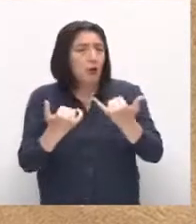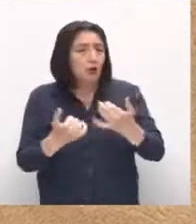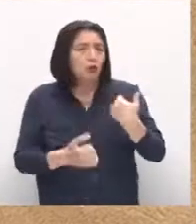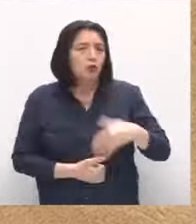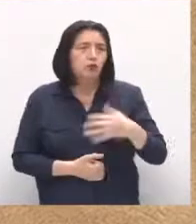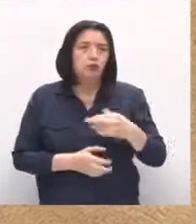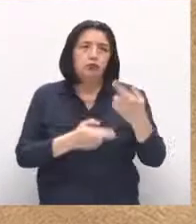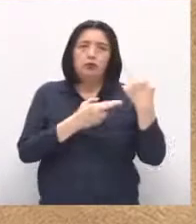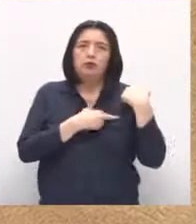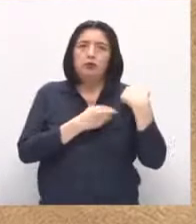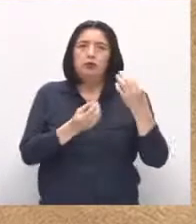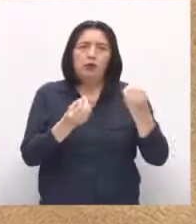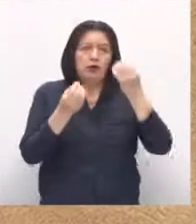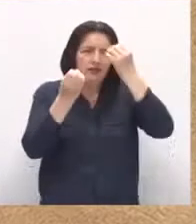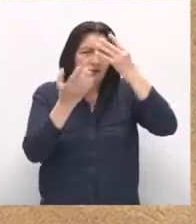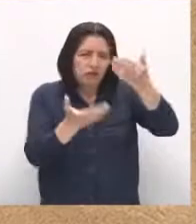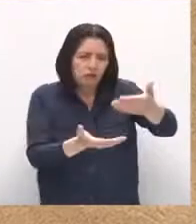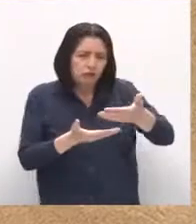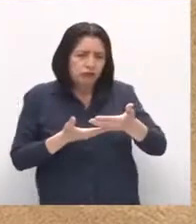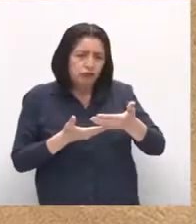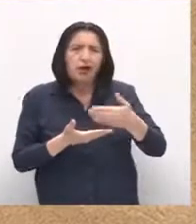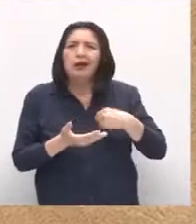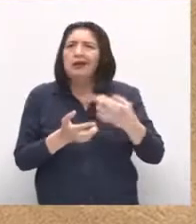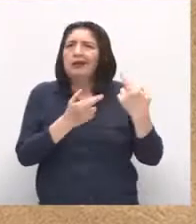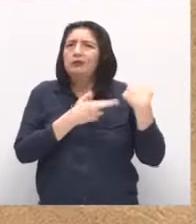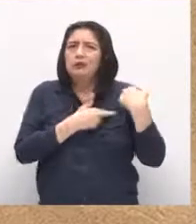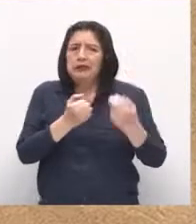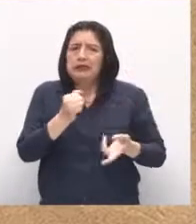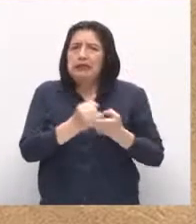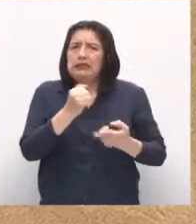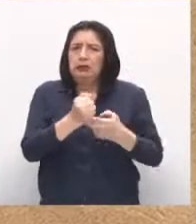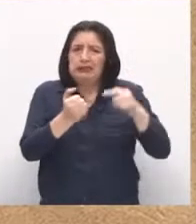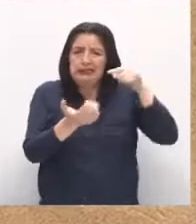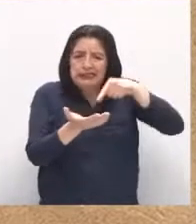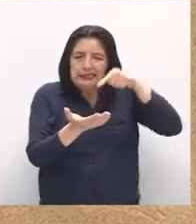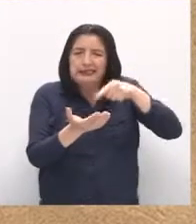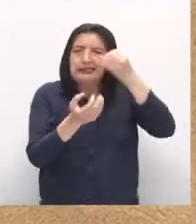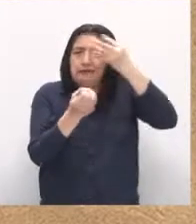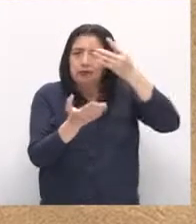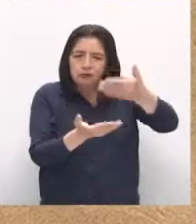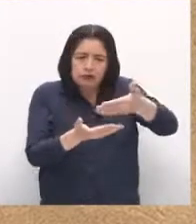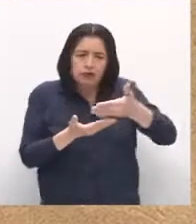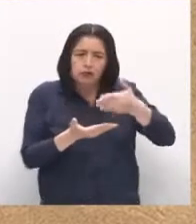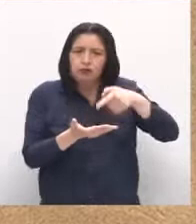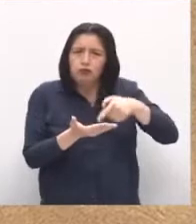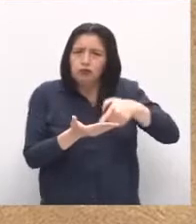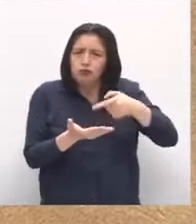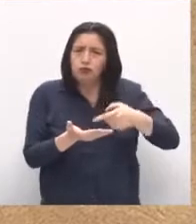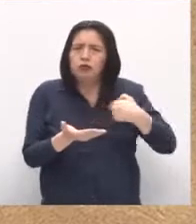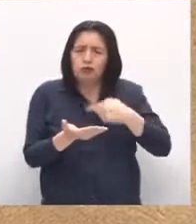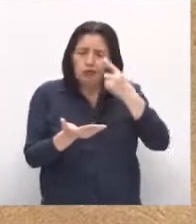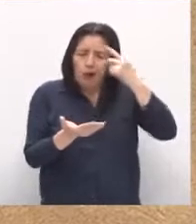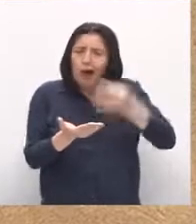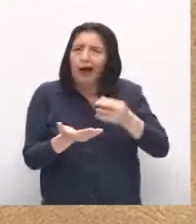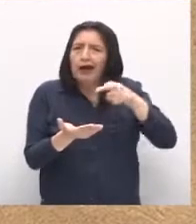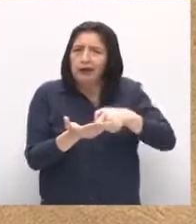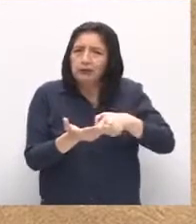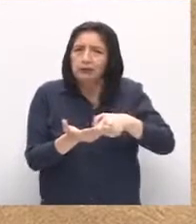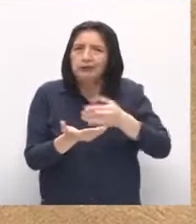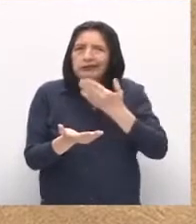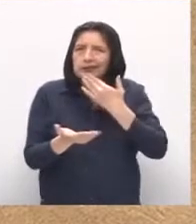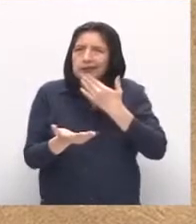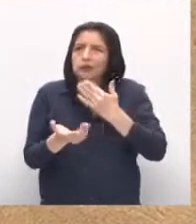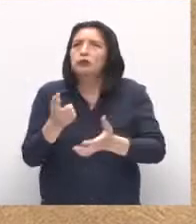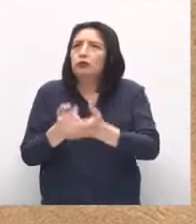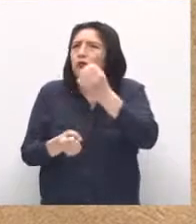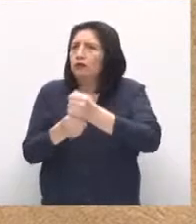responsabilidad cuando recibimos esta información. Tenemos la responsabilidad de asegurarnos que la información que estamos recibiendo y en la que estamos creyendo venga de